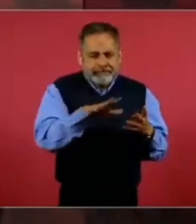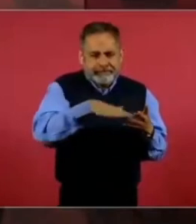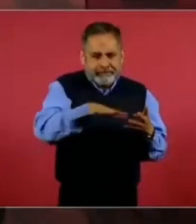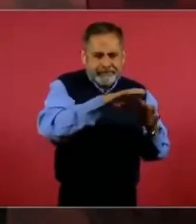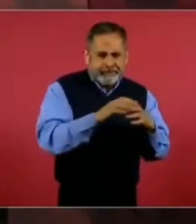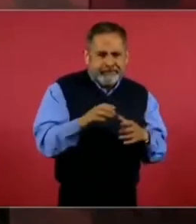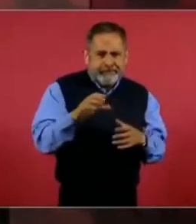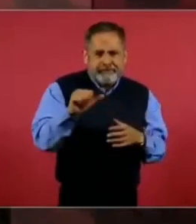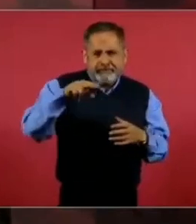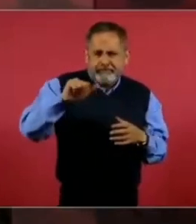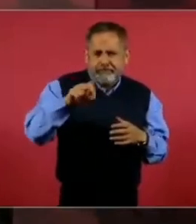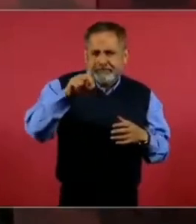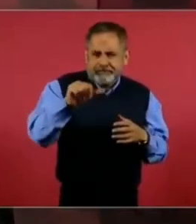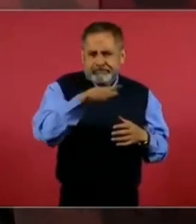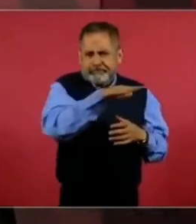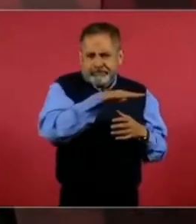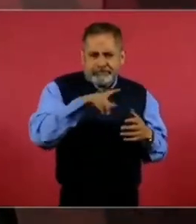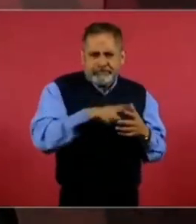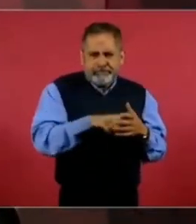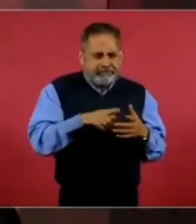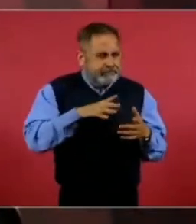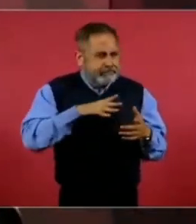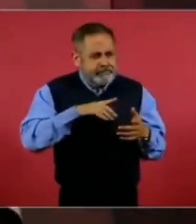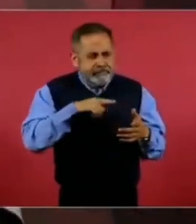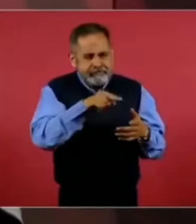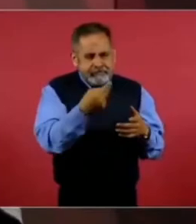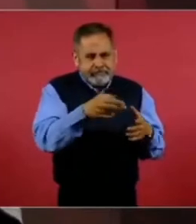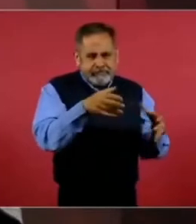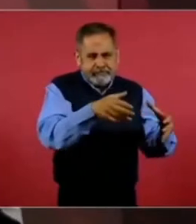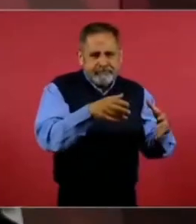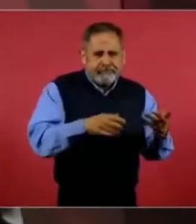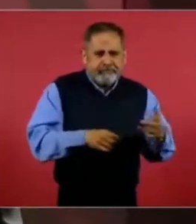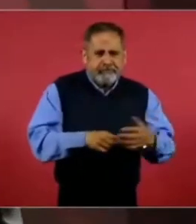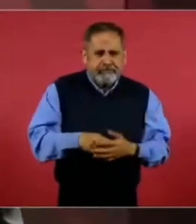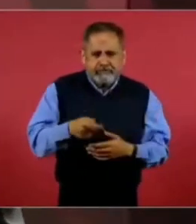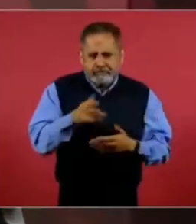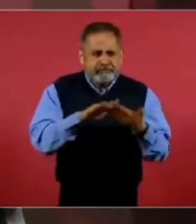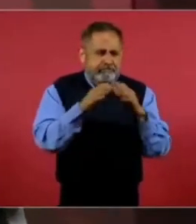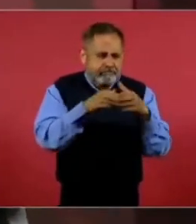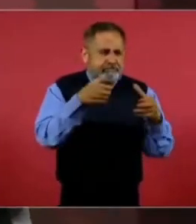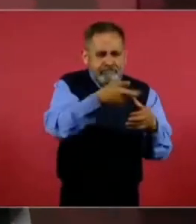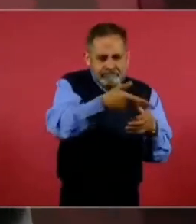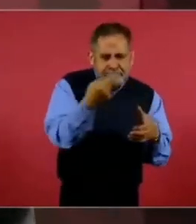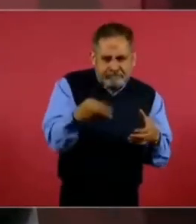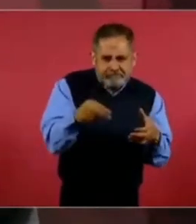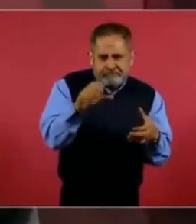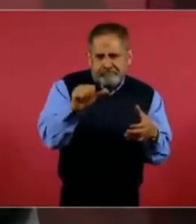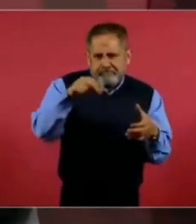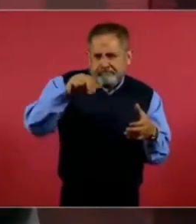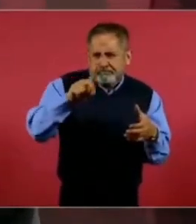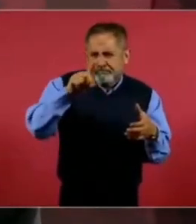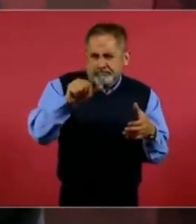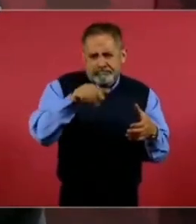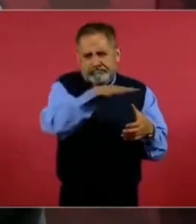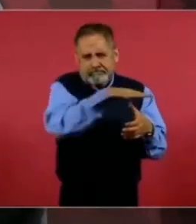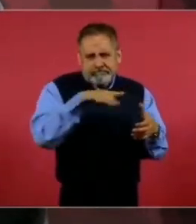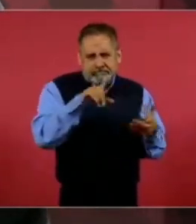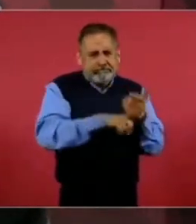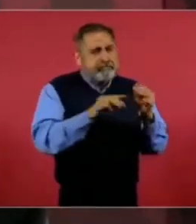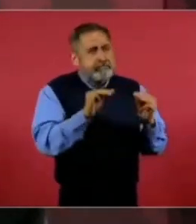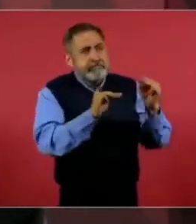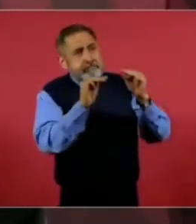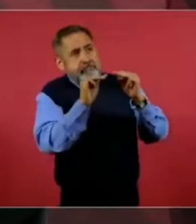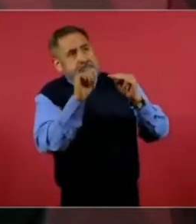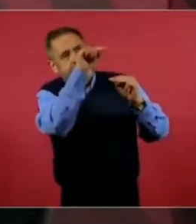Canadá, así hay una comunidad que se llama Canadá, que está en los altos.